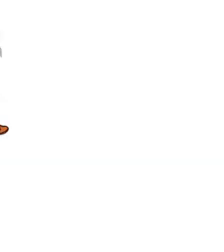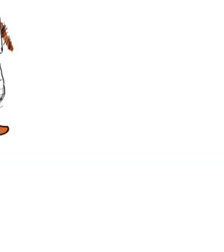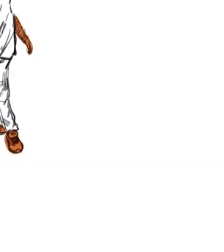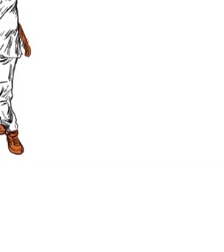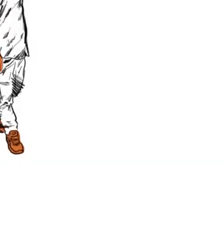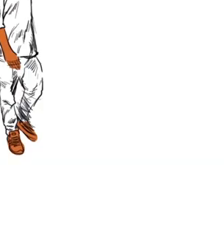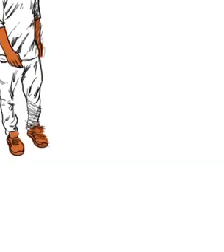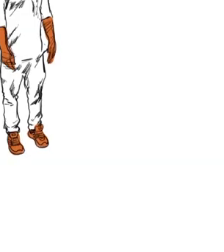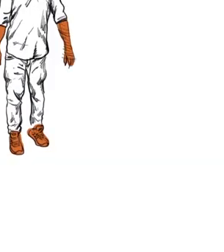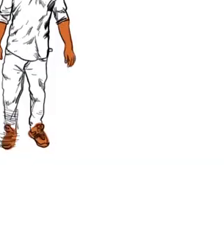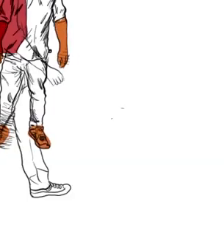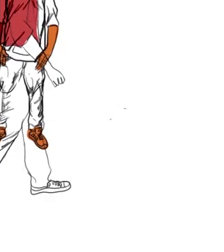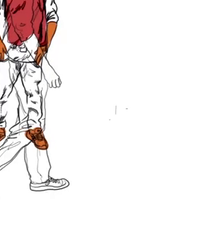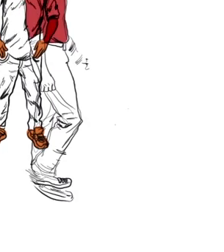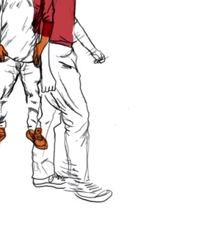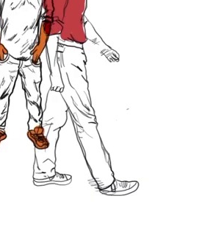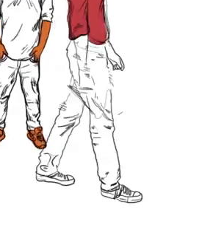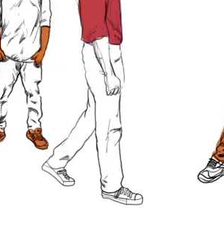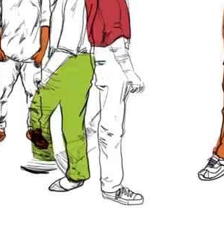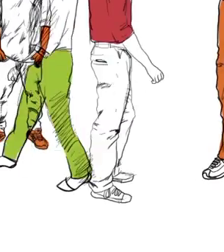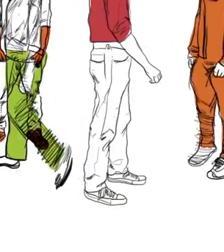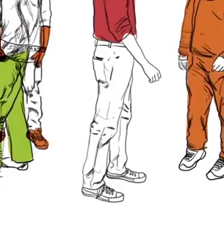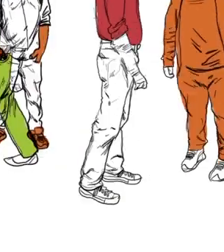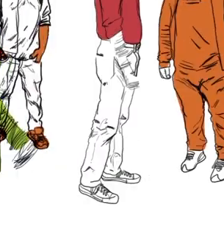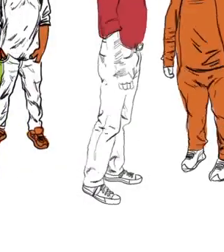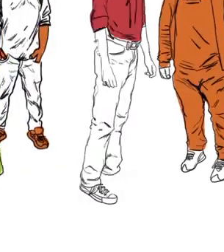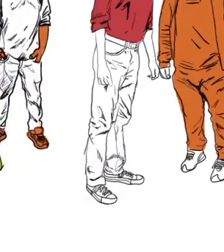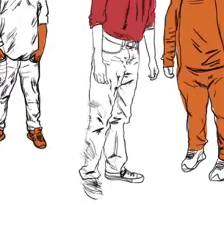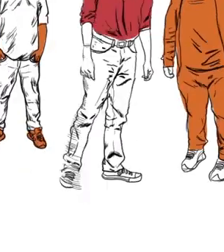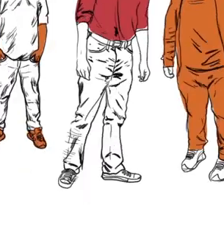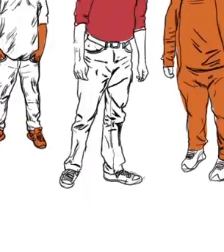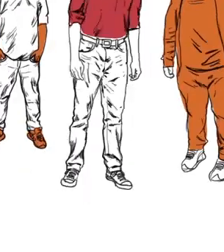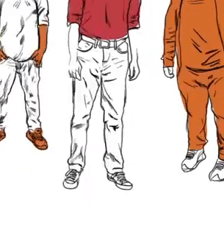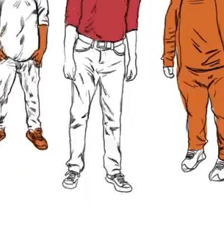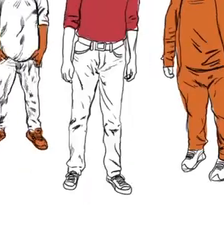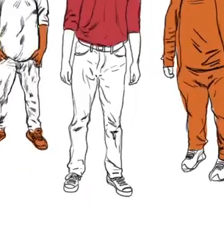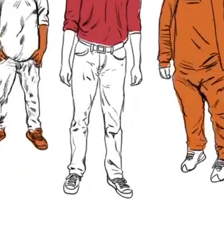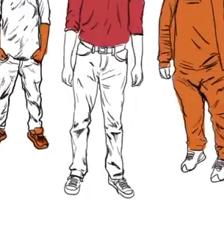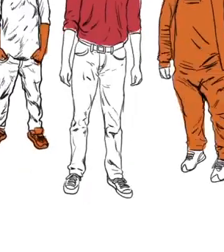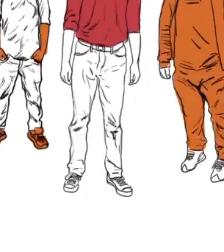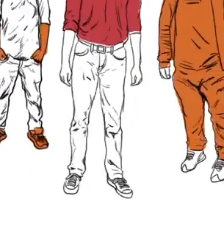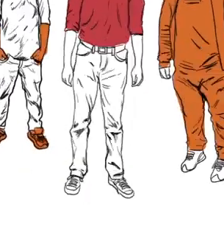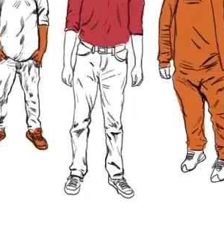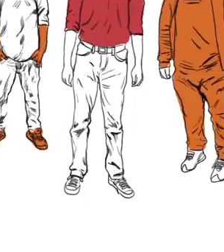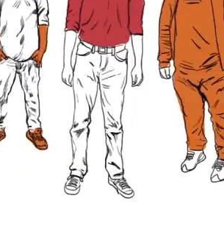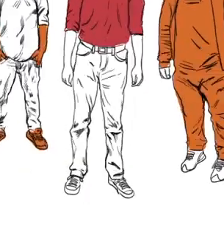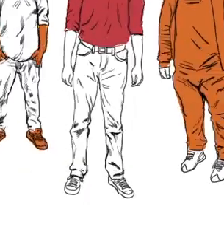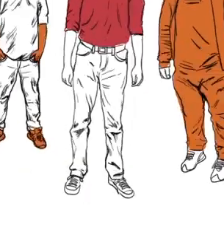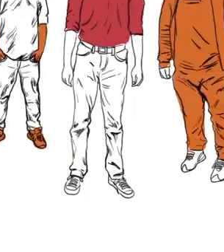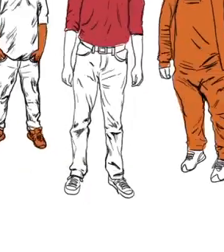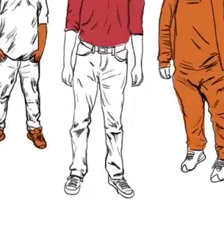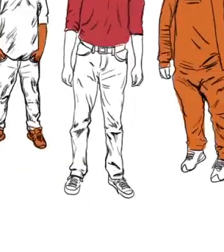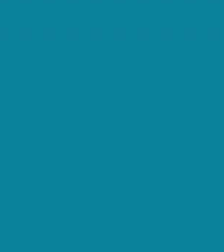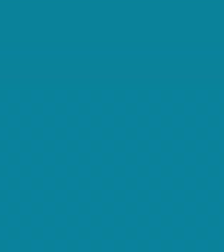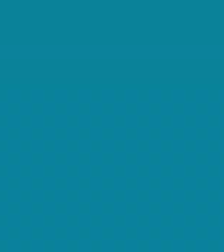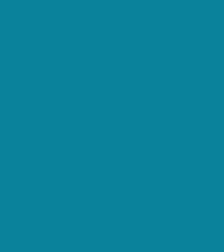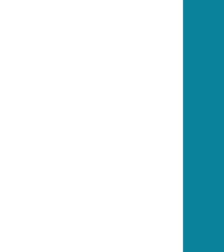personajes Y vamos a rodar, que la vida pase en el rodaje